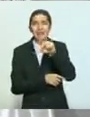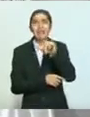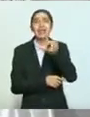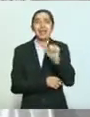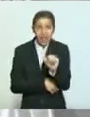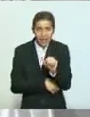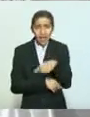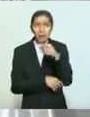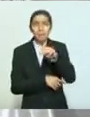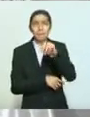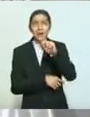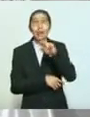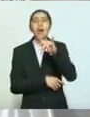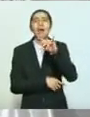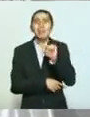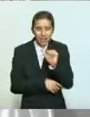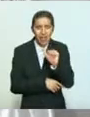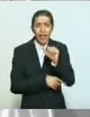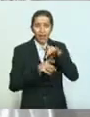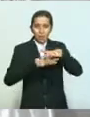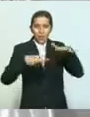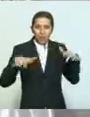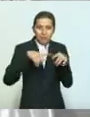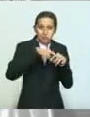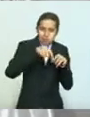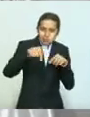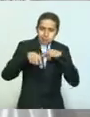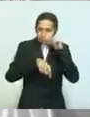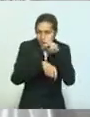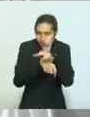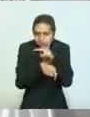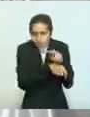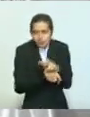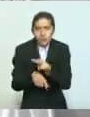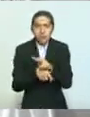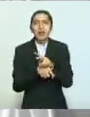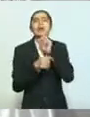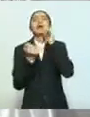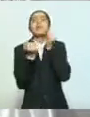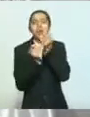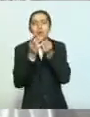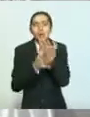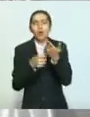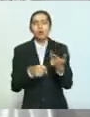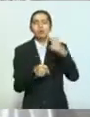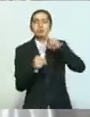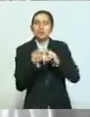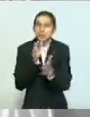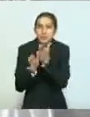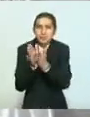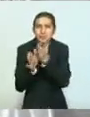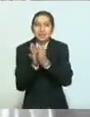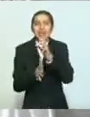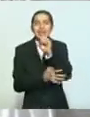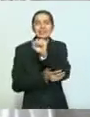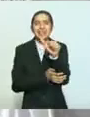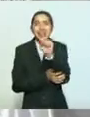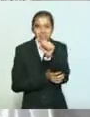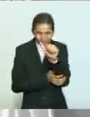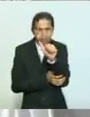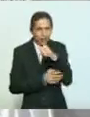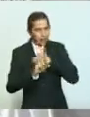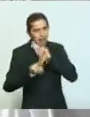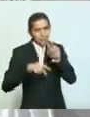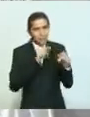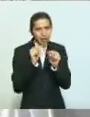Maruata, además de que supervisé el avance de los nuevos hospitales, el civil doctor Miguel Silva